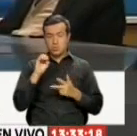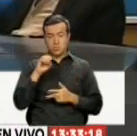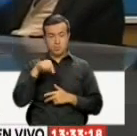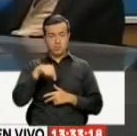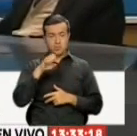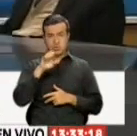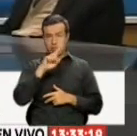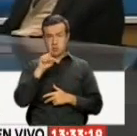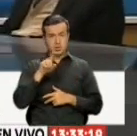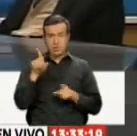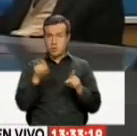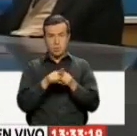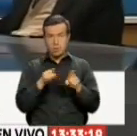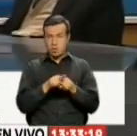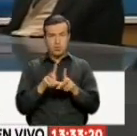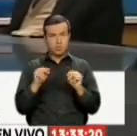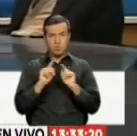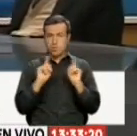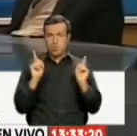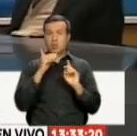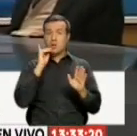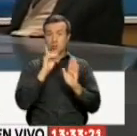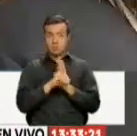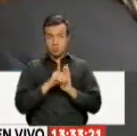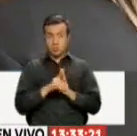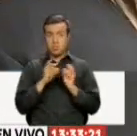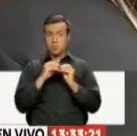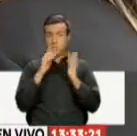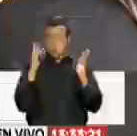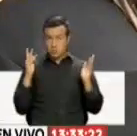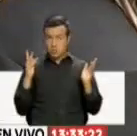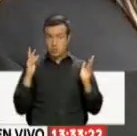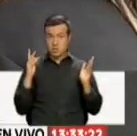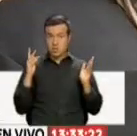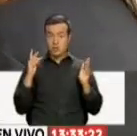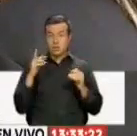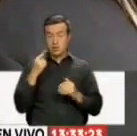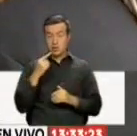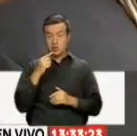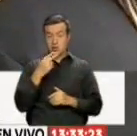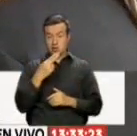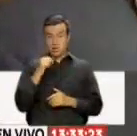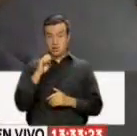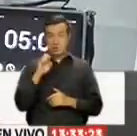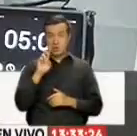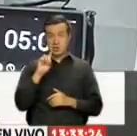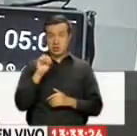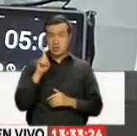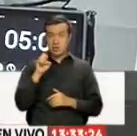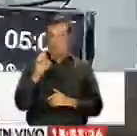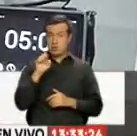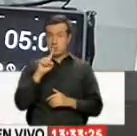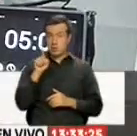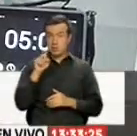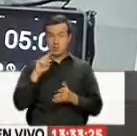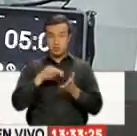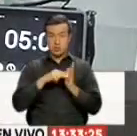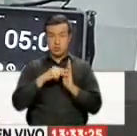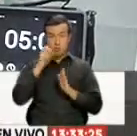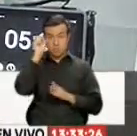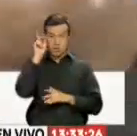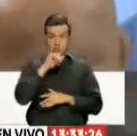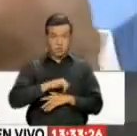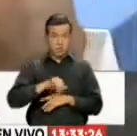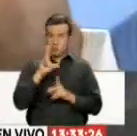También También hay denuncias Contra él A decir Del general Hernández Estas declaraciones No representan La opinión Del